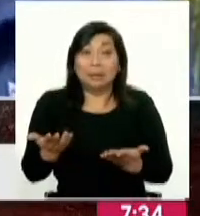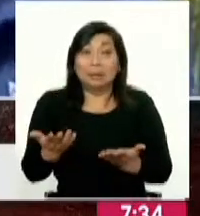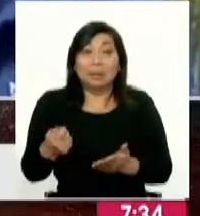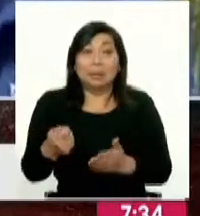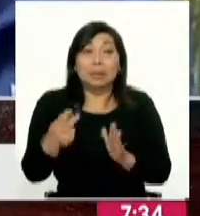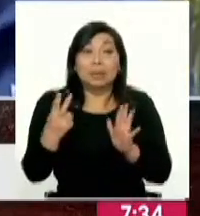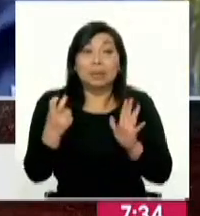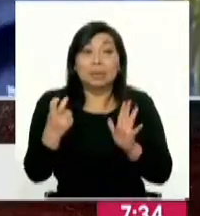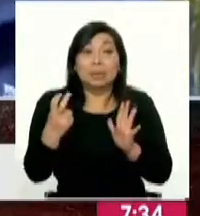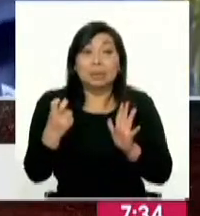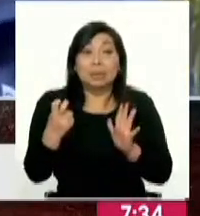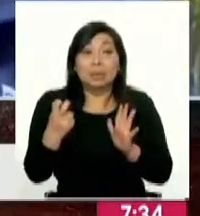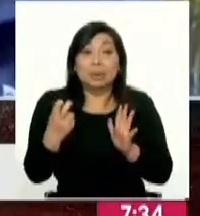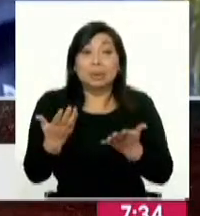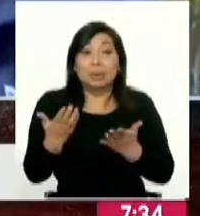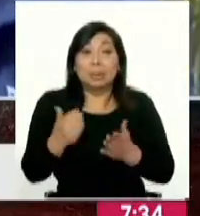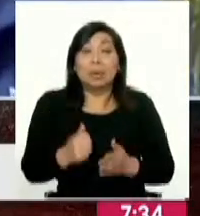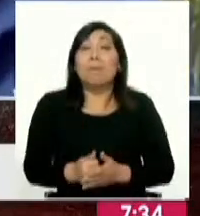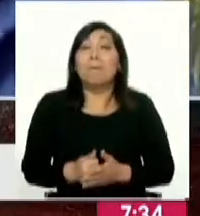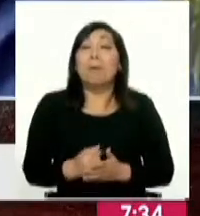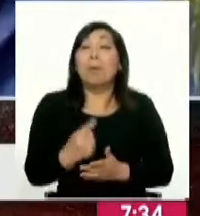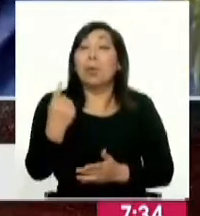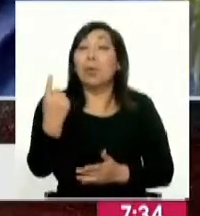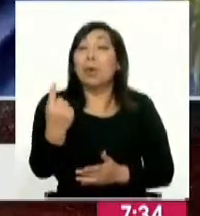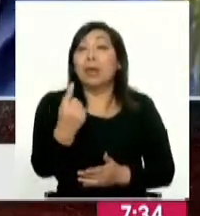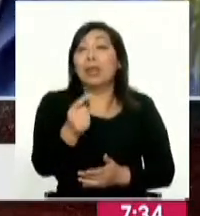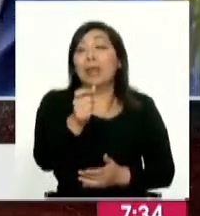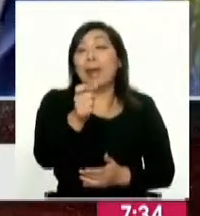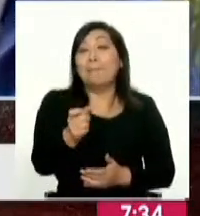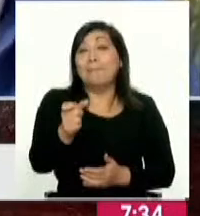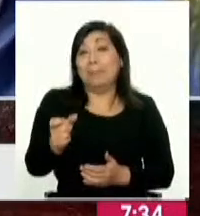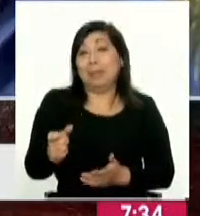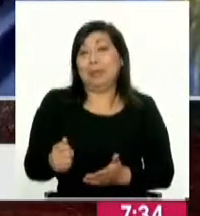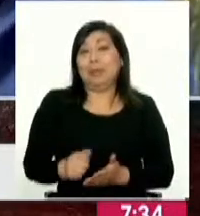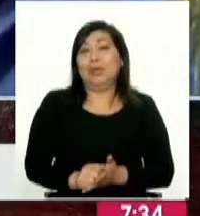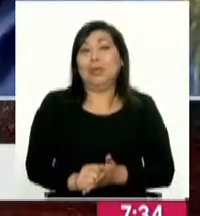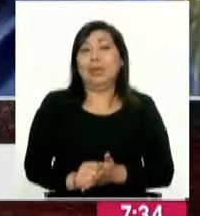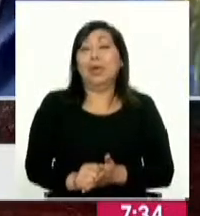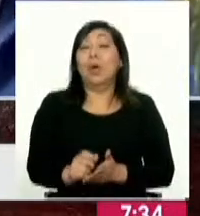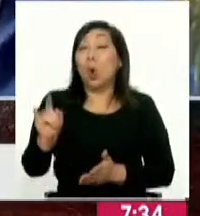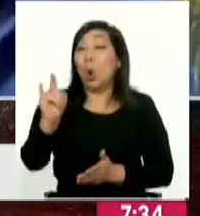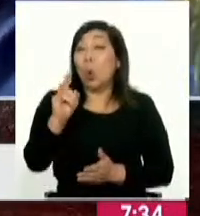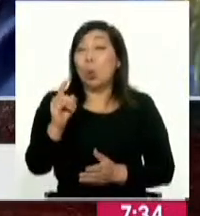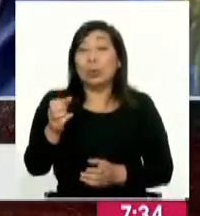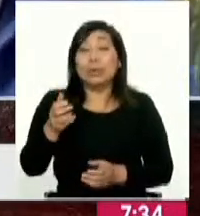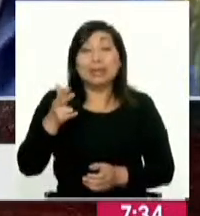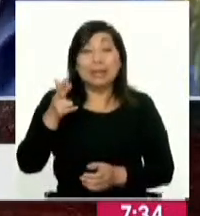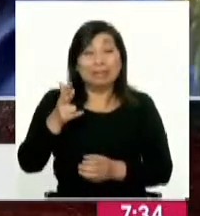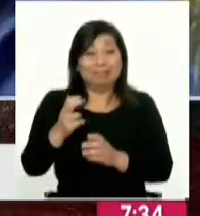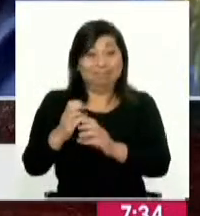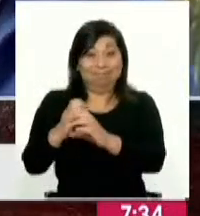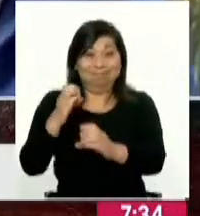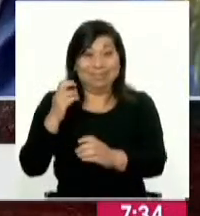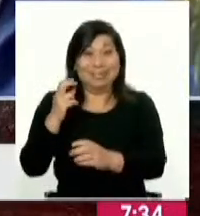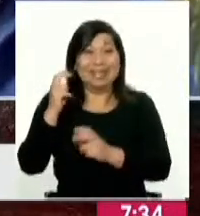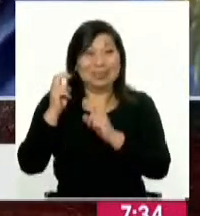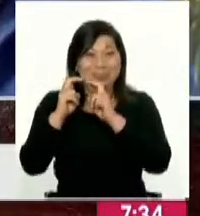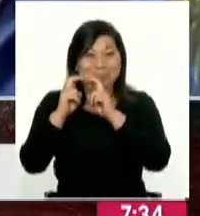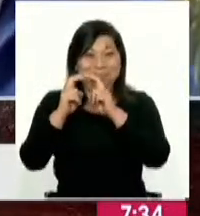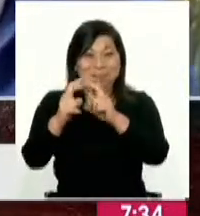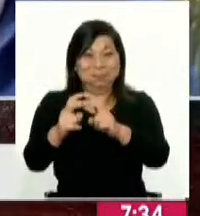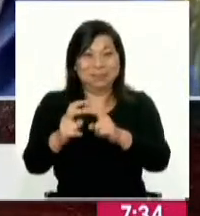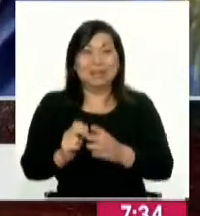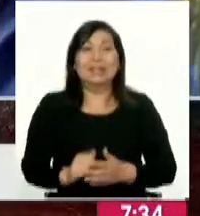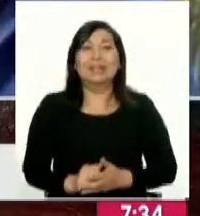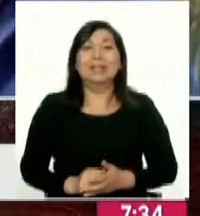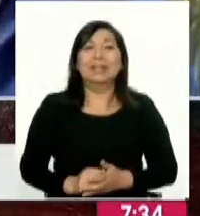pagando 7 soles en promedio por cada persona. Sin embargo, las personas que usan el tren, la línea 1, que es la única que tenemos en operación